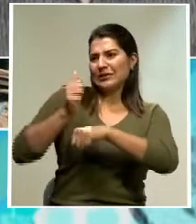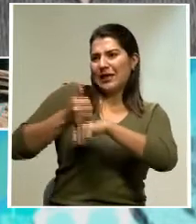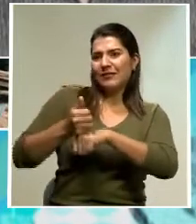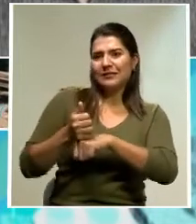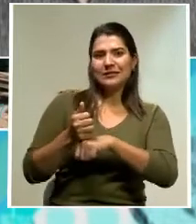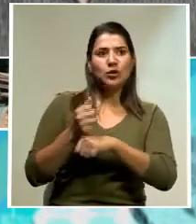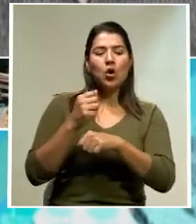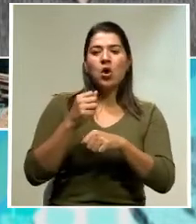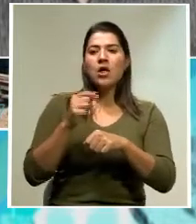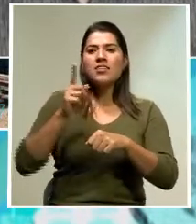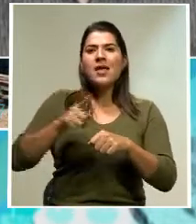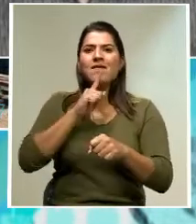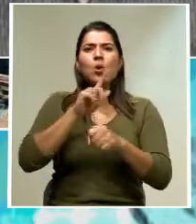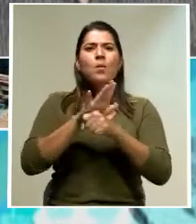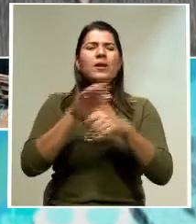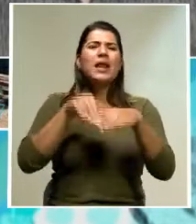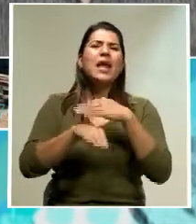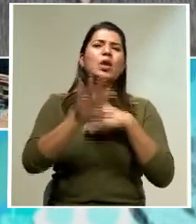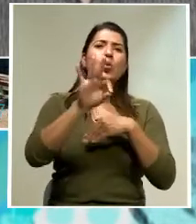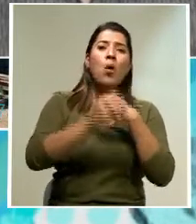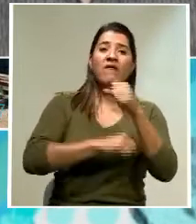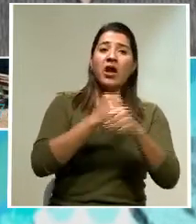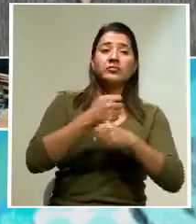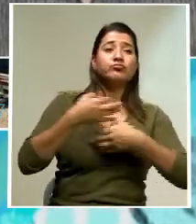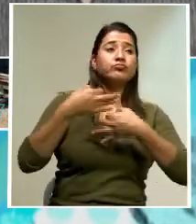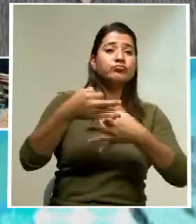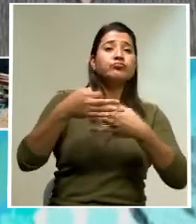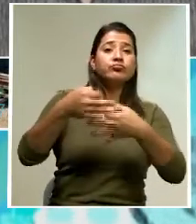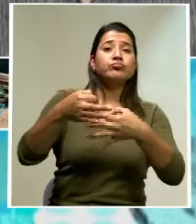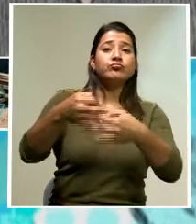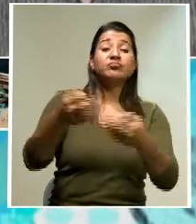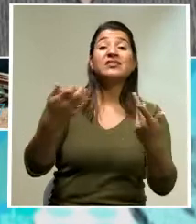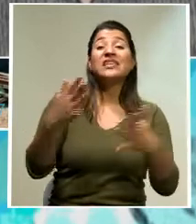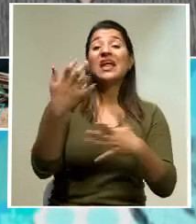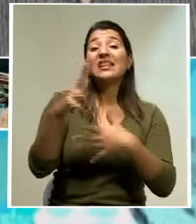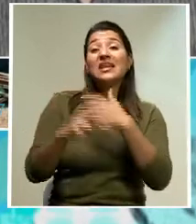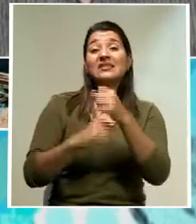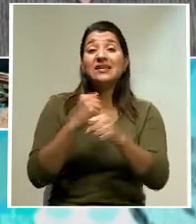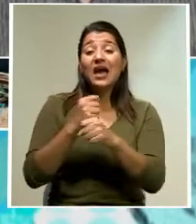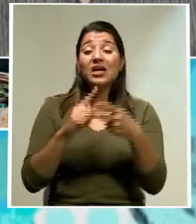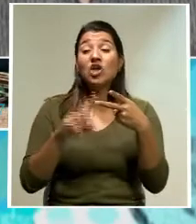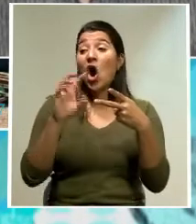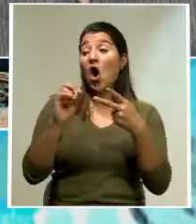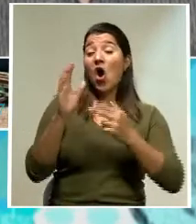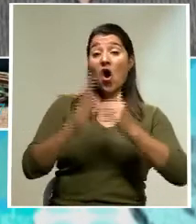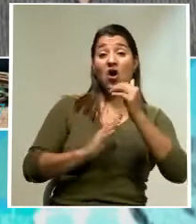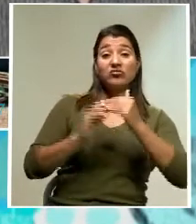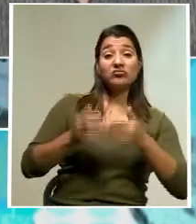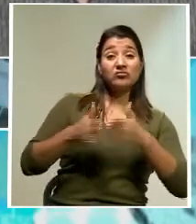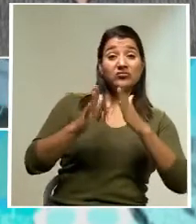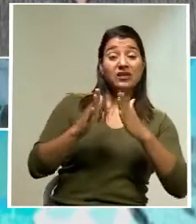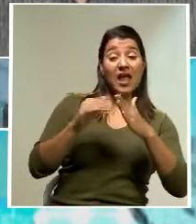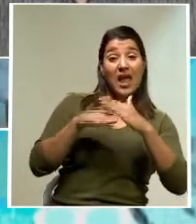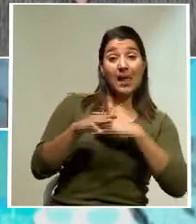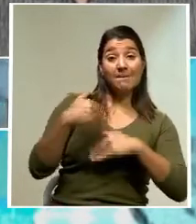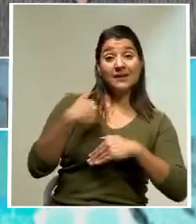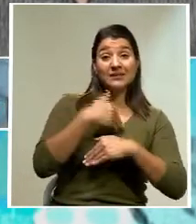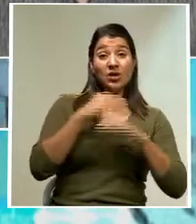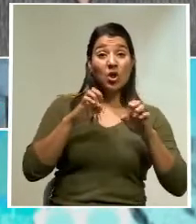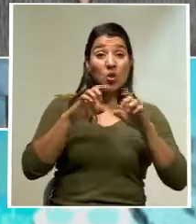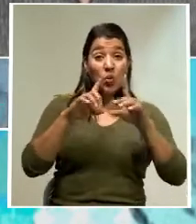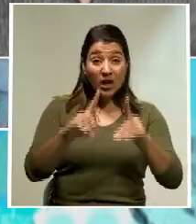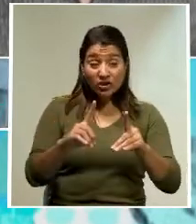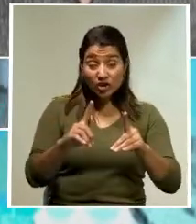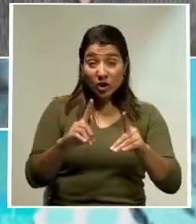años y ya llevamos 13 años, o el tema de la infraestructura educativa que está programado para 5 y ya llevamos 7.